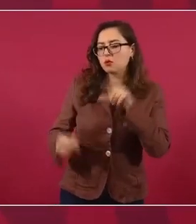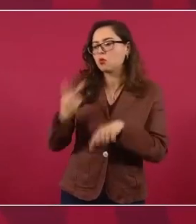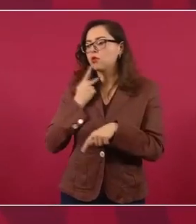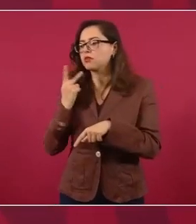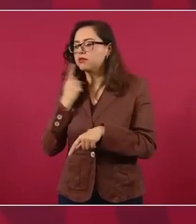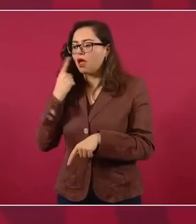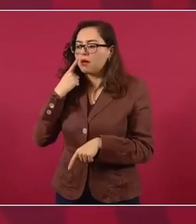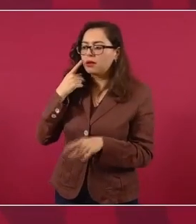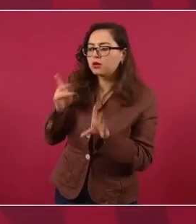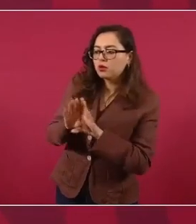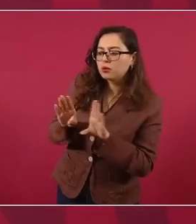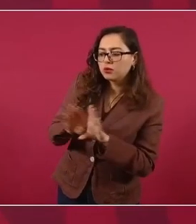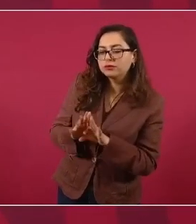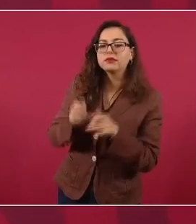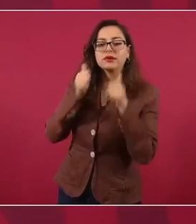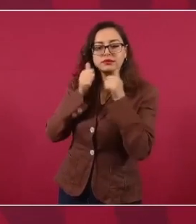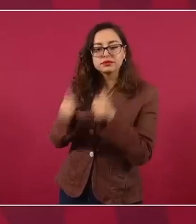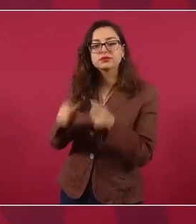país.